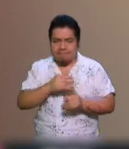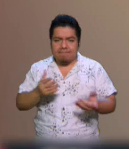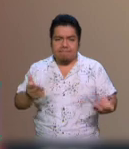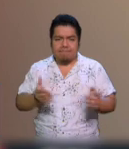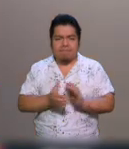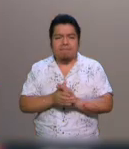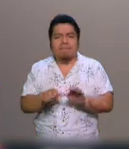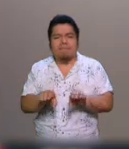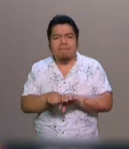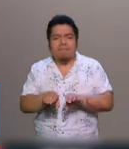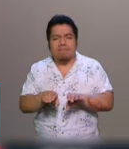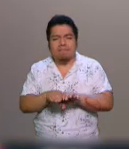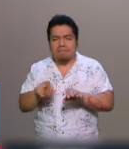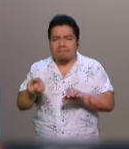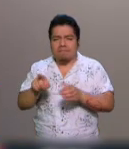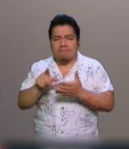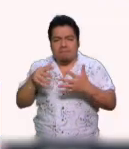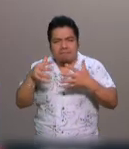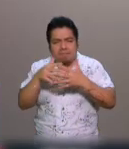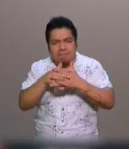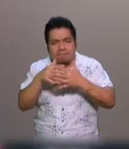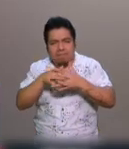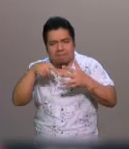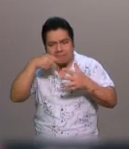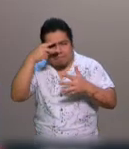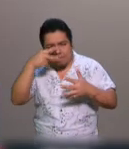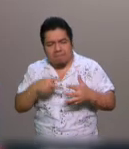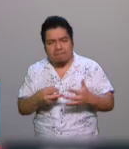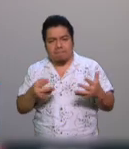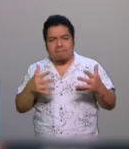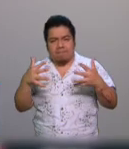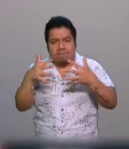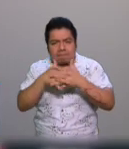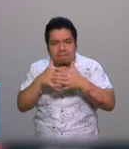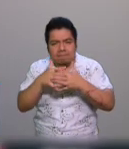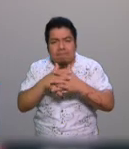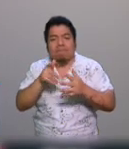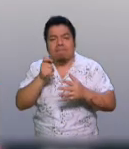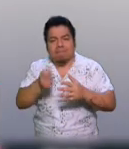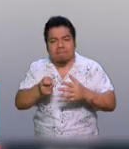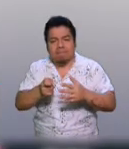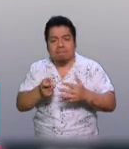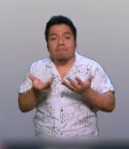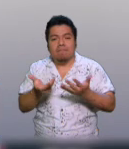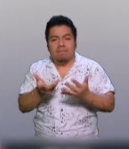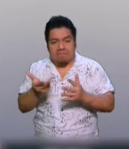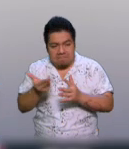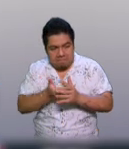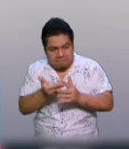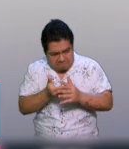¿Cómo declara una guerra en su propio país? Guerra quiere decir permiso para matar,